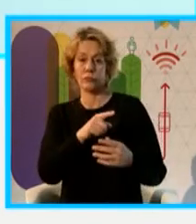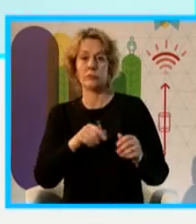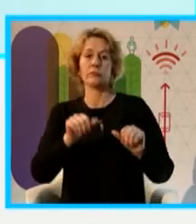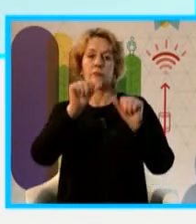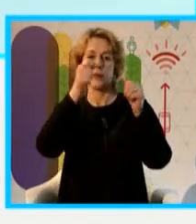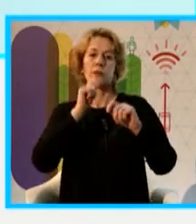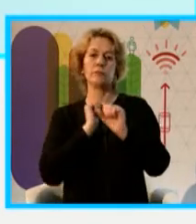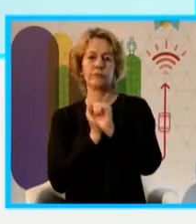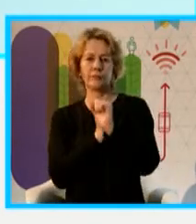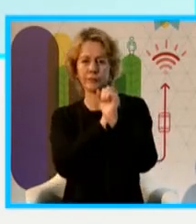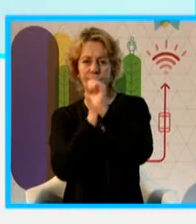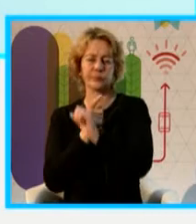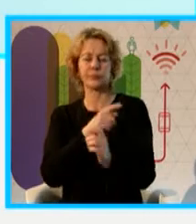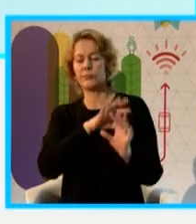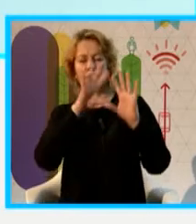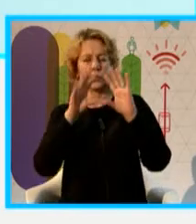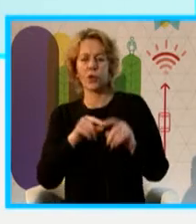en el caso del monumento a Rodó Belloni,